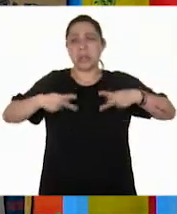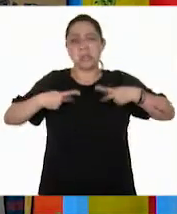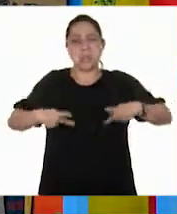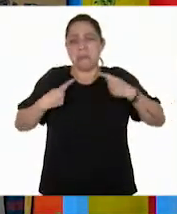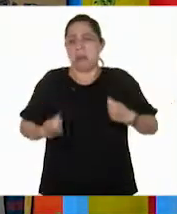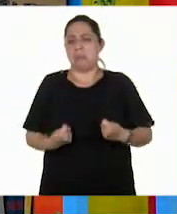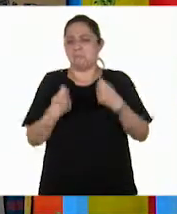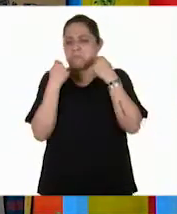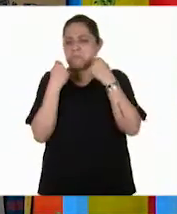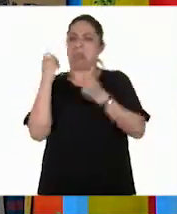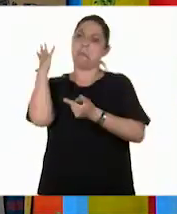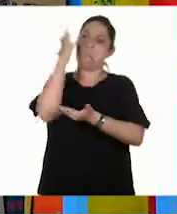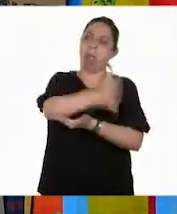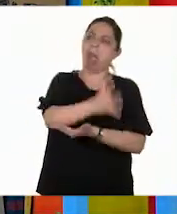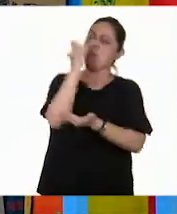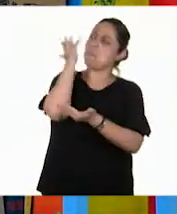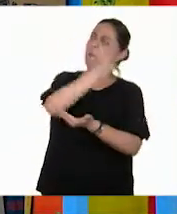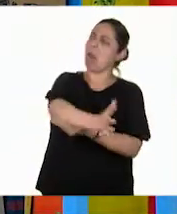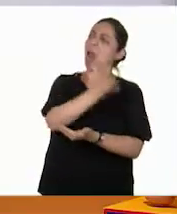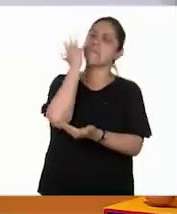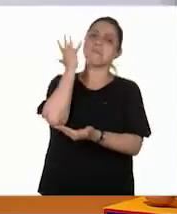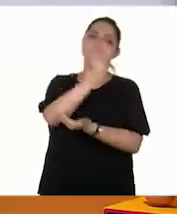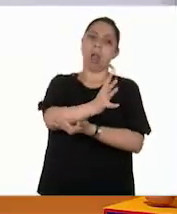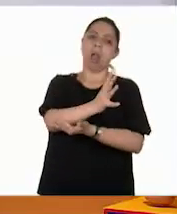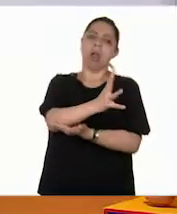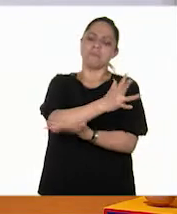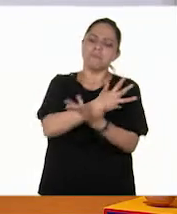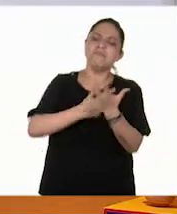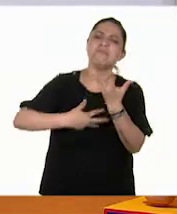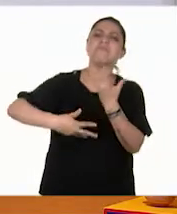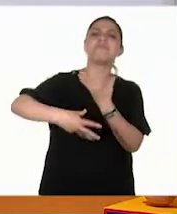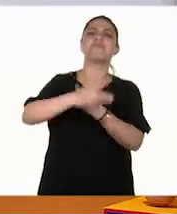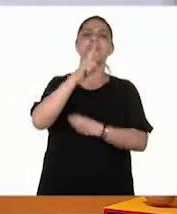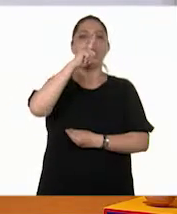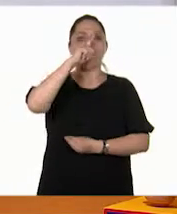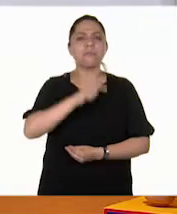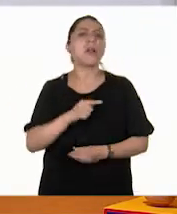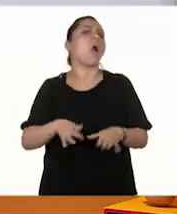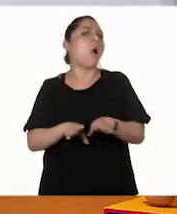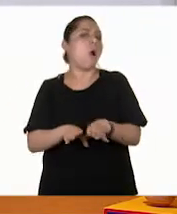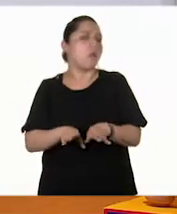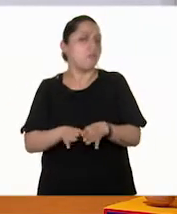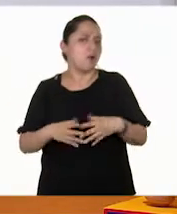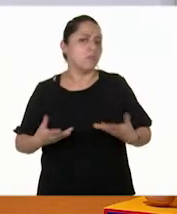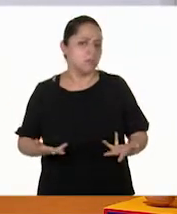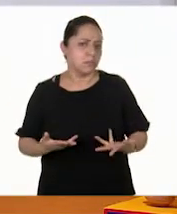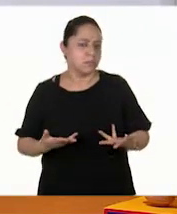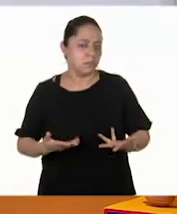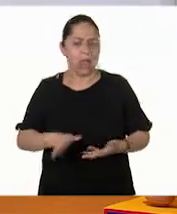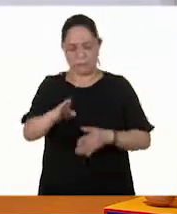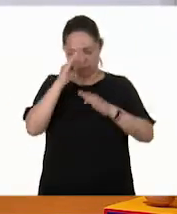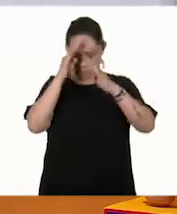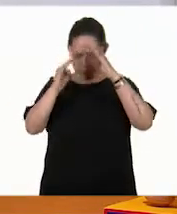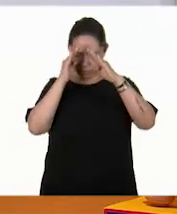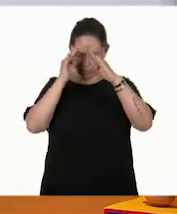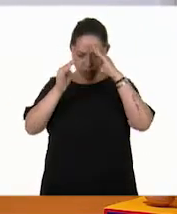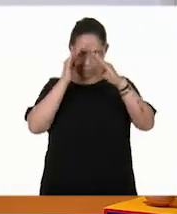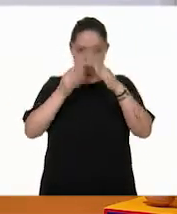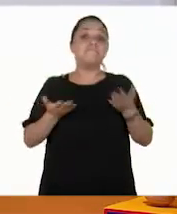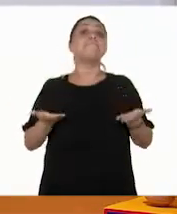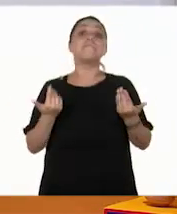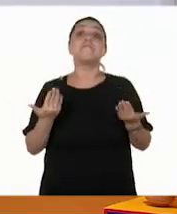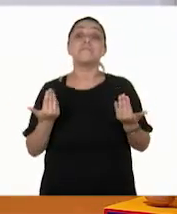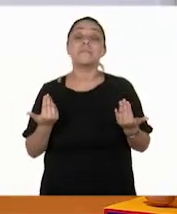incontrolada? Ay, ¿cómo daña la tala de árboles? A ver, pensemos. Muy bien, equipo. Los estoy escuchando.